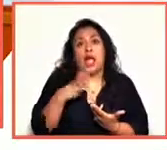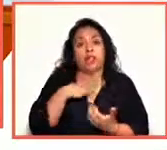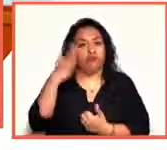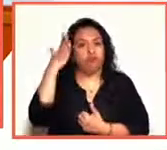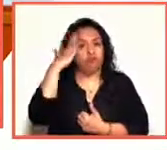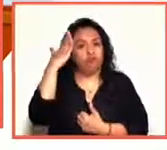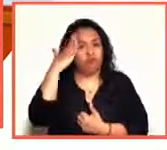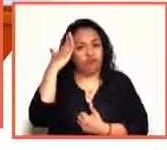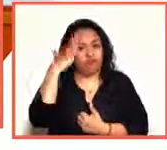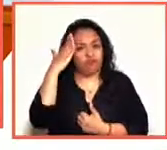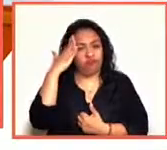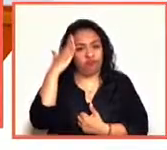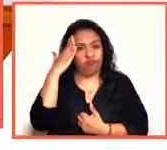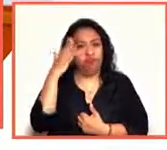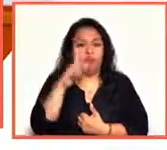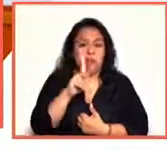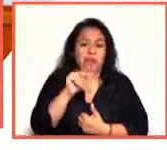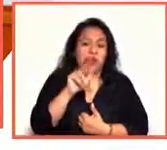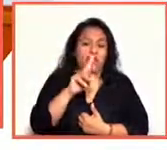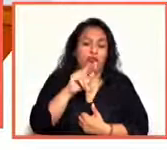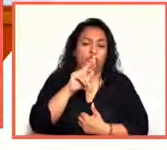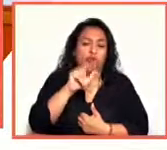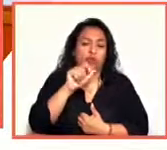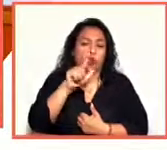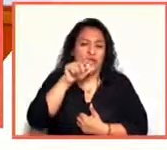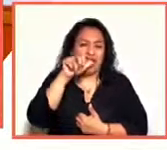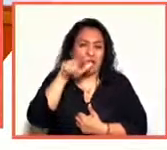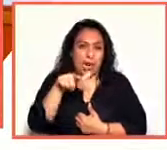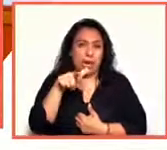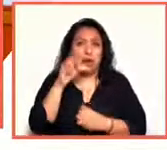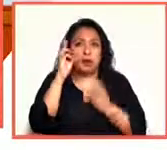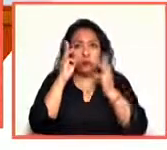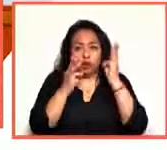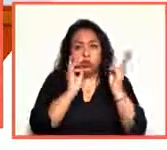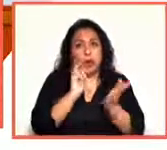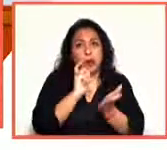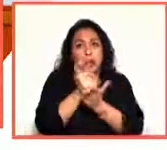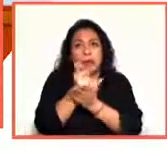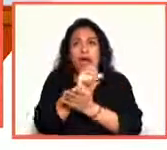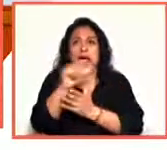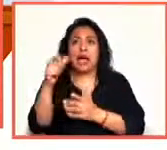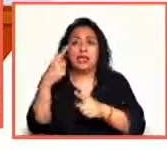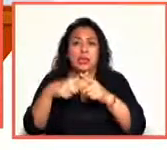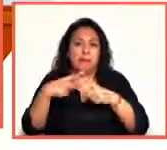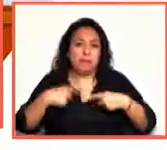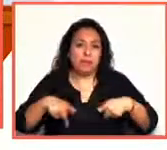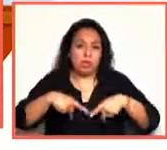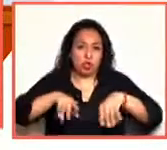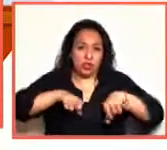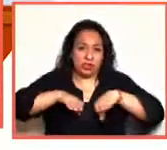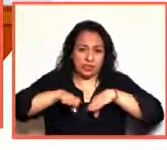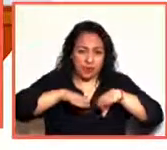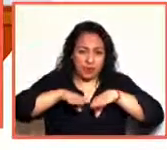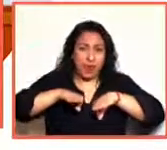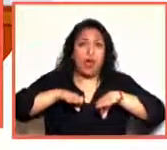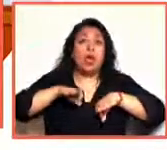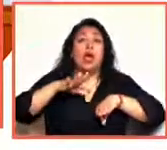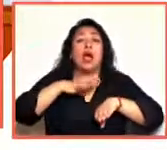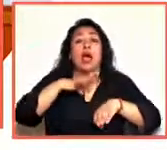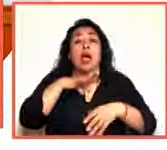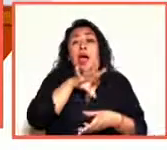del museo, la que paga a los trabajadores y que cubre todas las